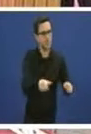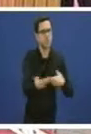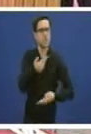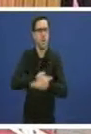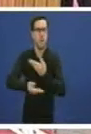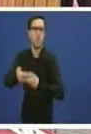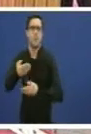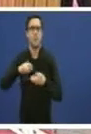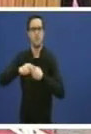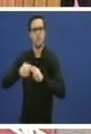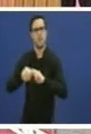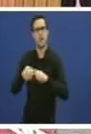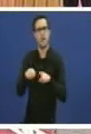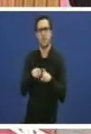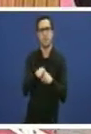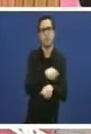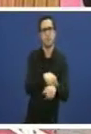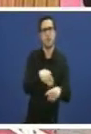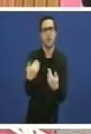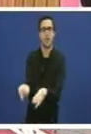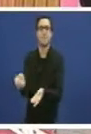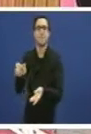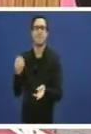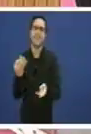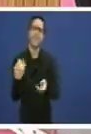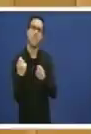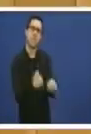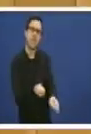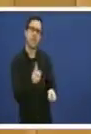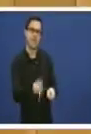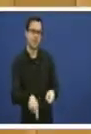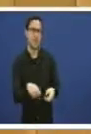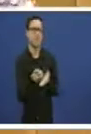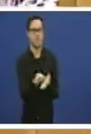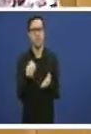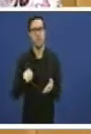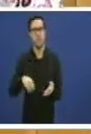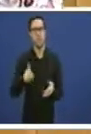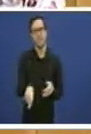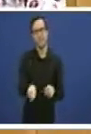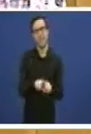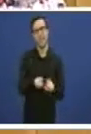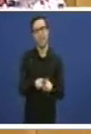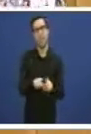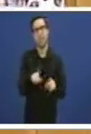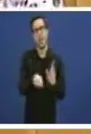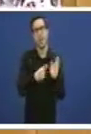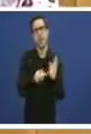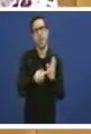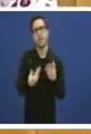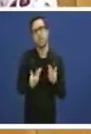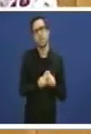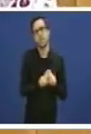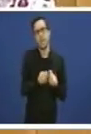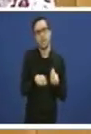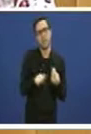menos que darlle tamén o mesmo servizo. Un novo recorte de dereitos aparece na Lei de Acompañamento pola porta de atrás.